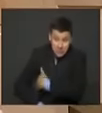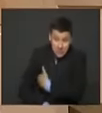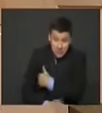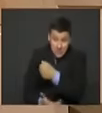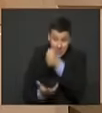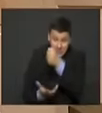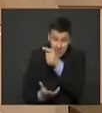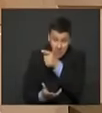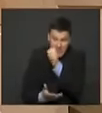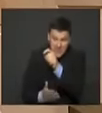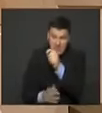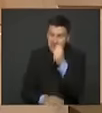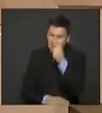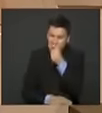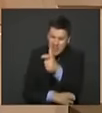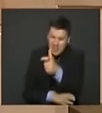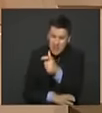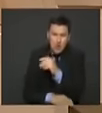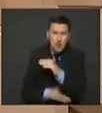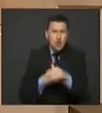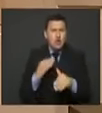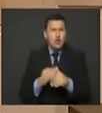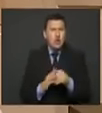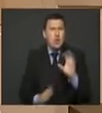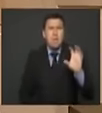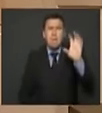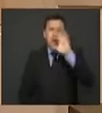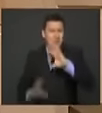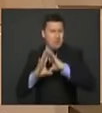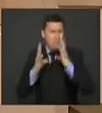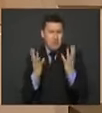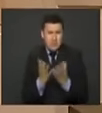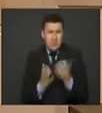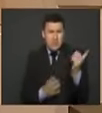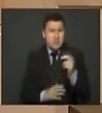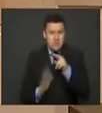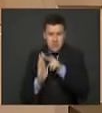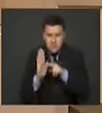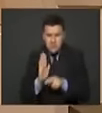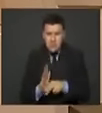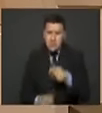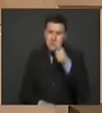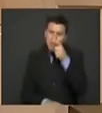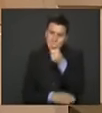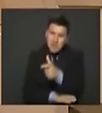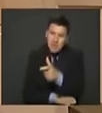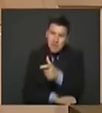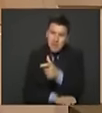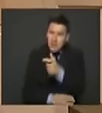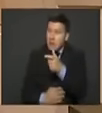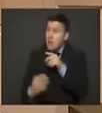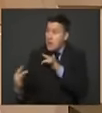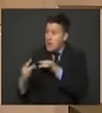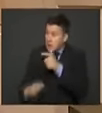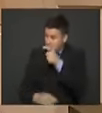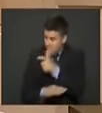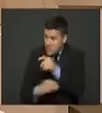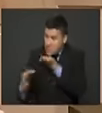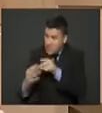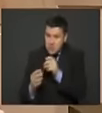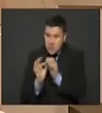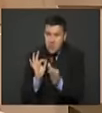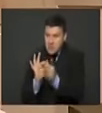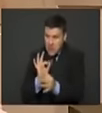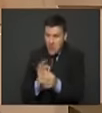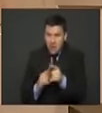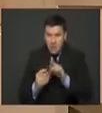una regla fiscal para la paz todos los países del mundo han tenido unas reglas fiscales para hacer la guerra para hacer la paz y